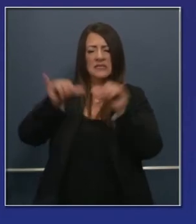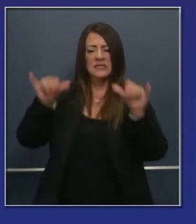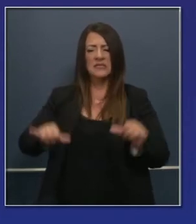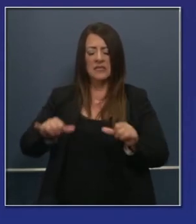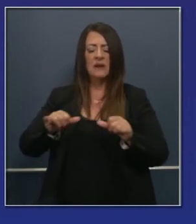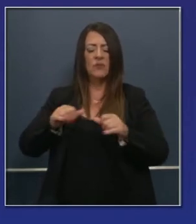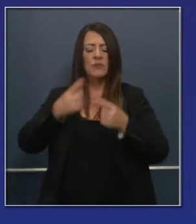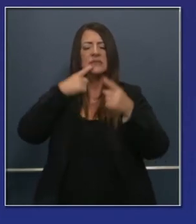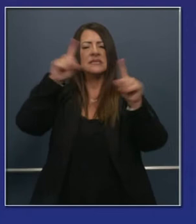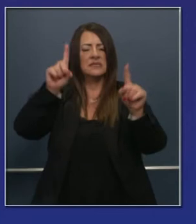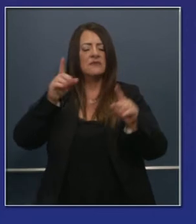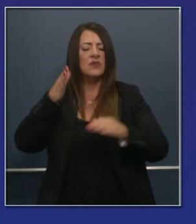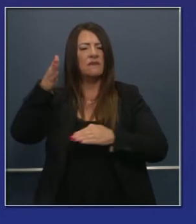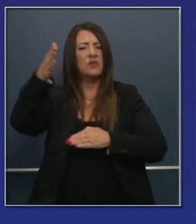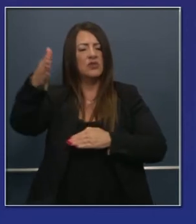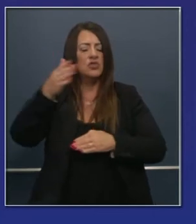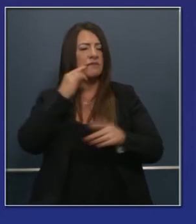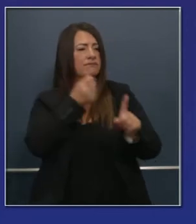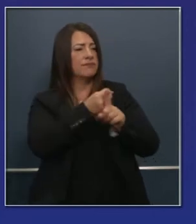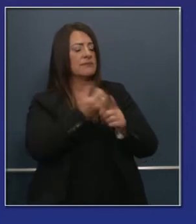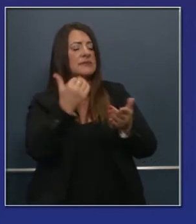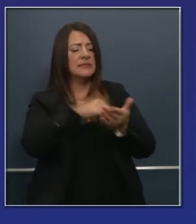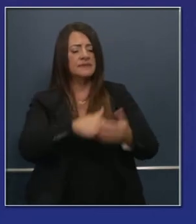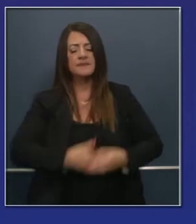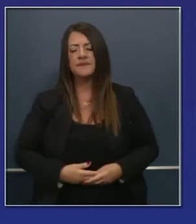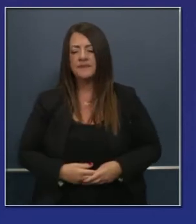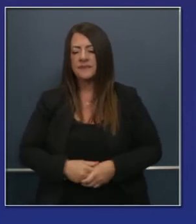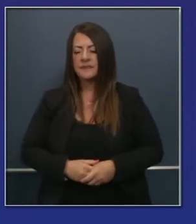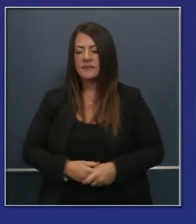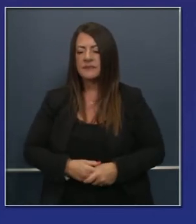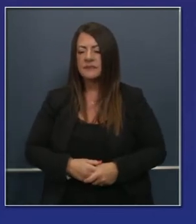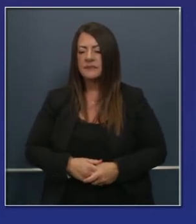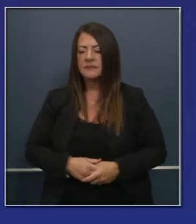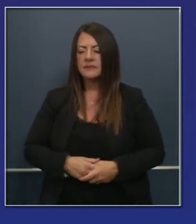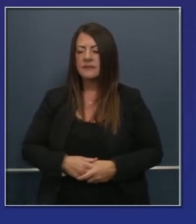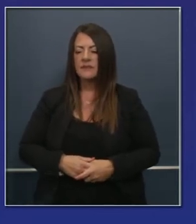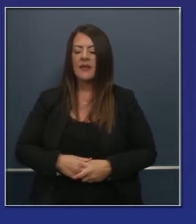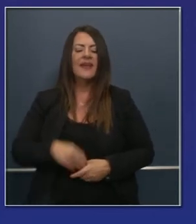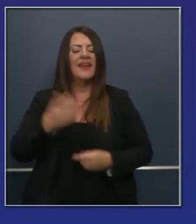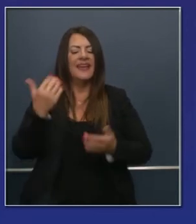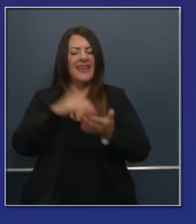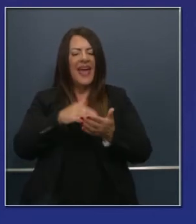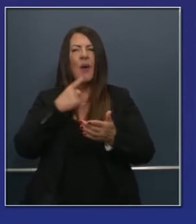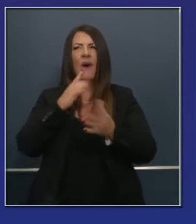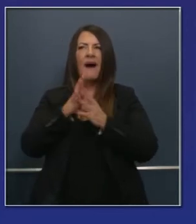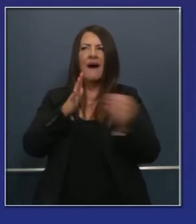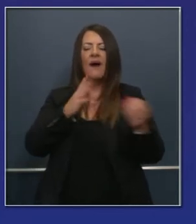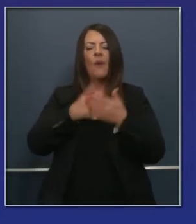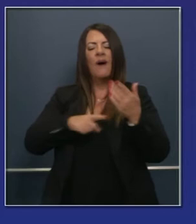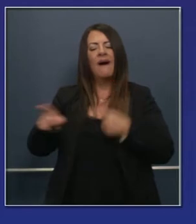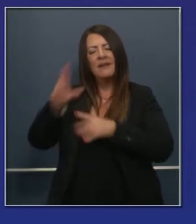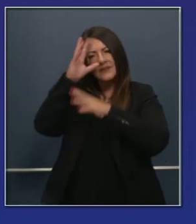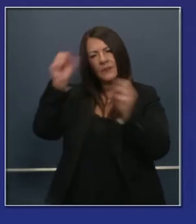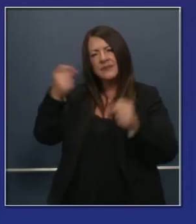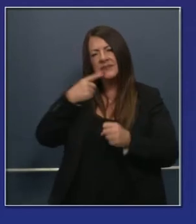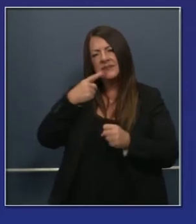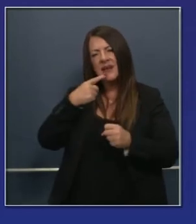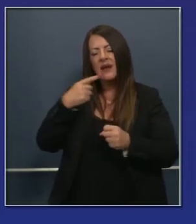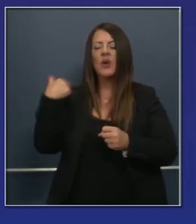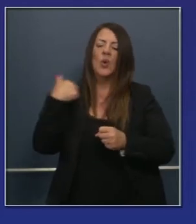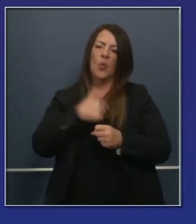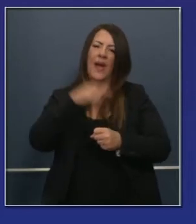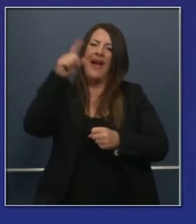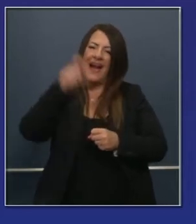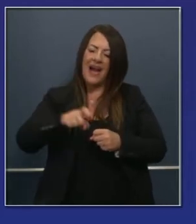meses. Y pues ahora quiero hablarles de lo que acaba de decir el superintendente en cuanto al